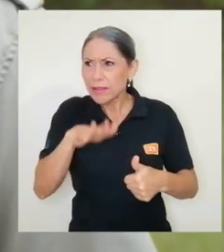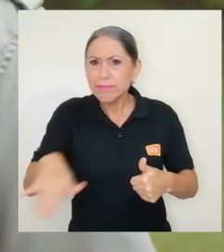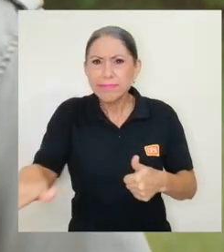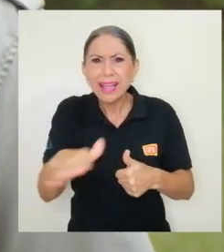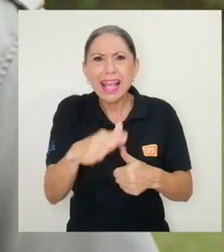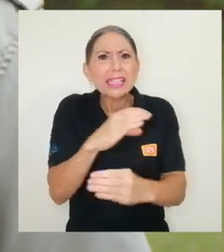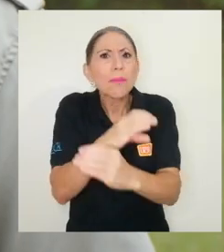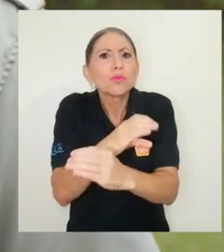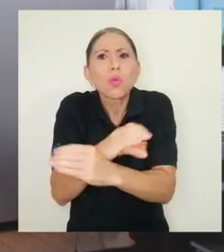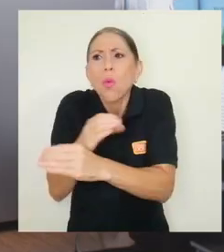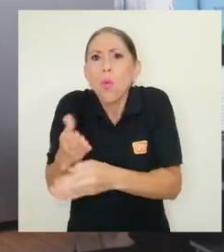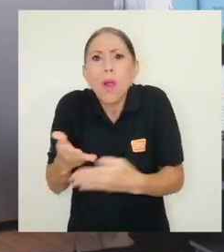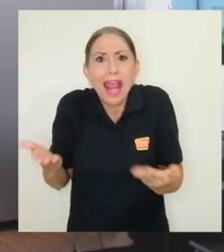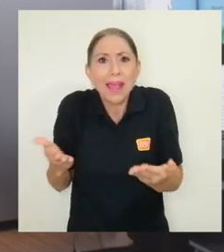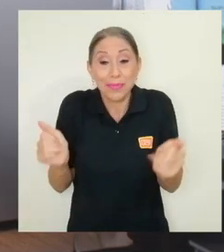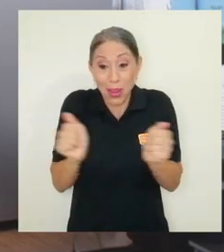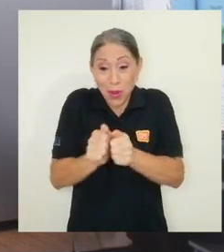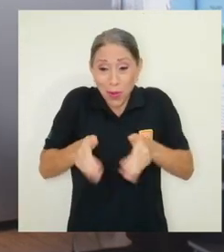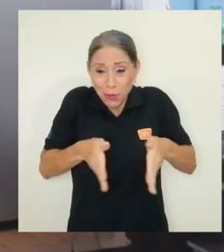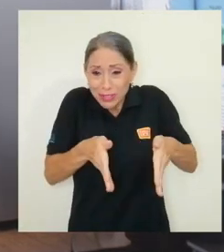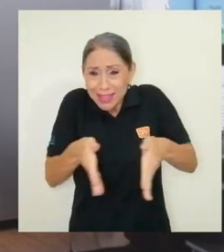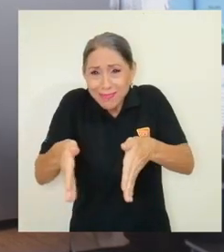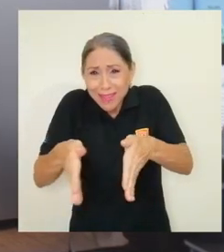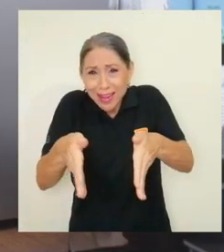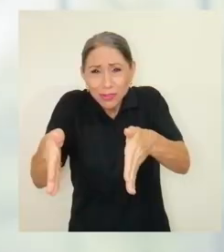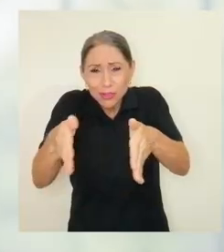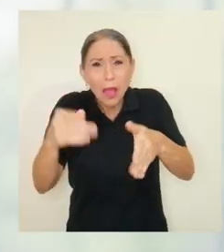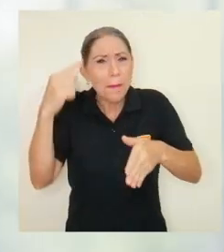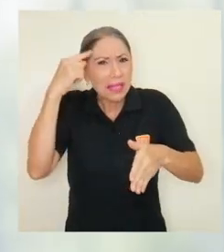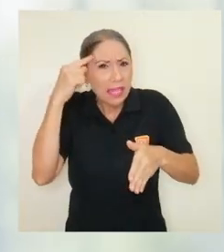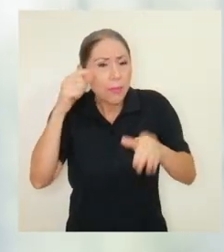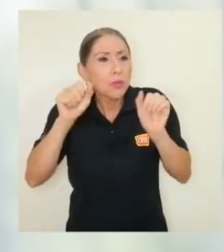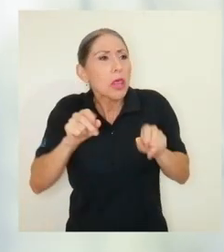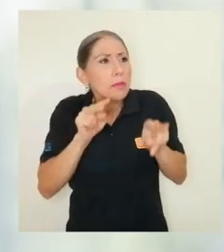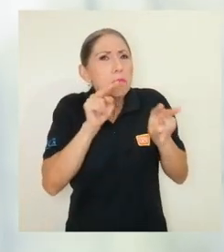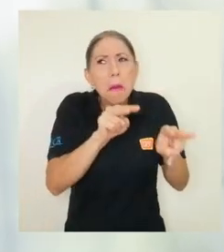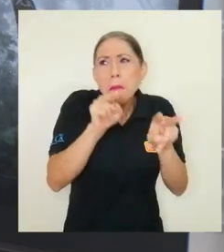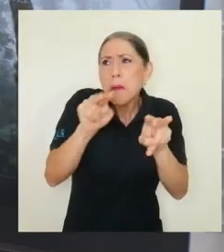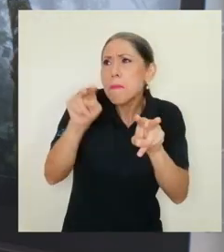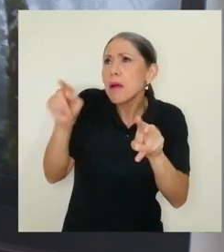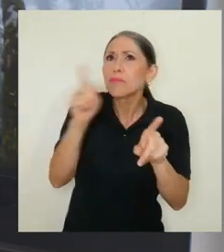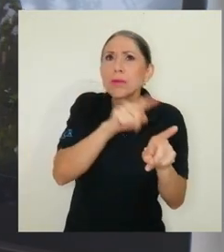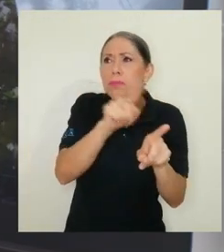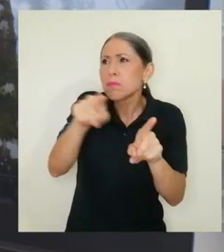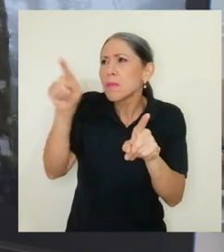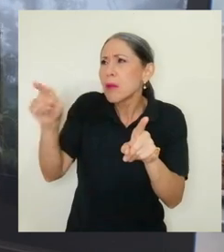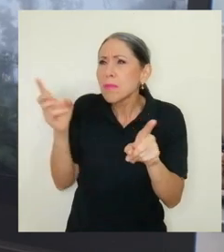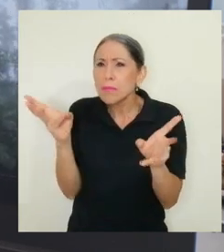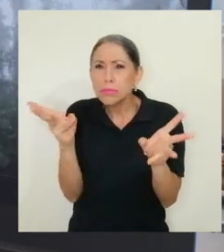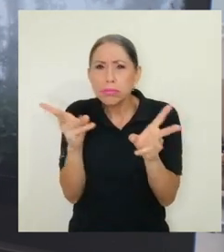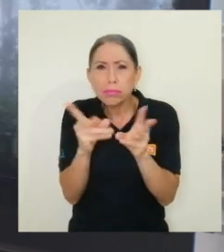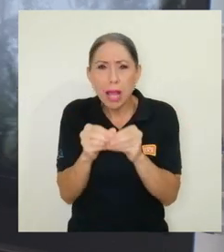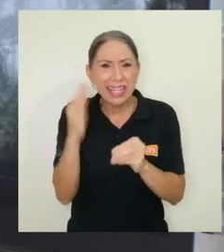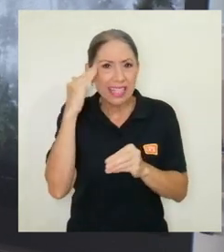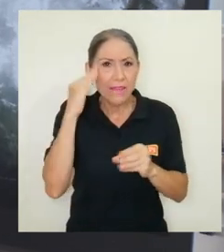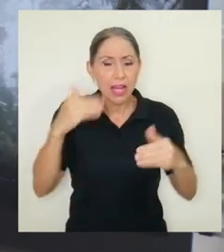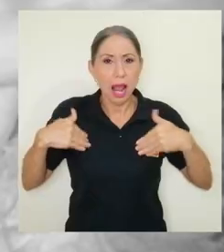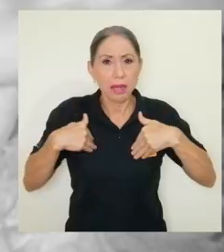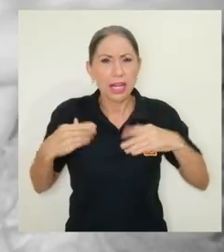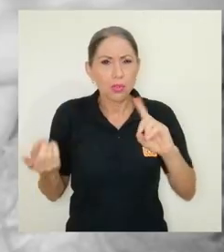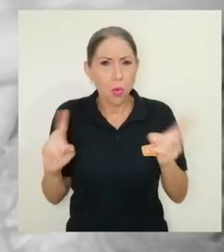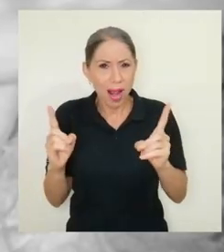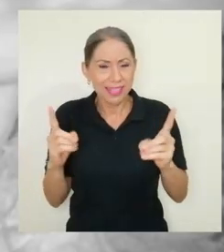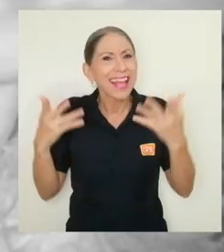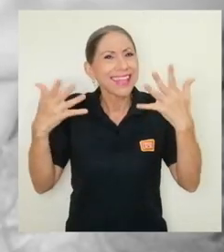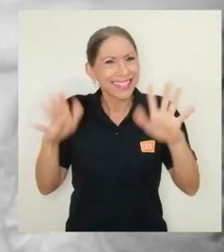entonces con estas con esos senderos planeamos poder estar haciendo inventarios y saber qué animales tiene el parque ya sabemos